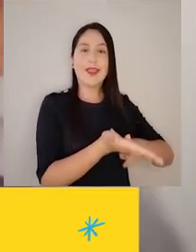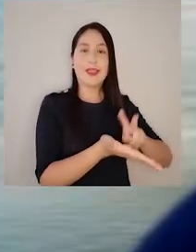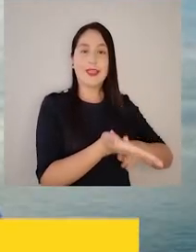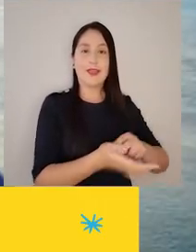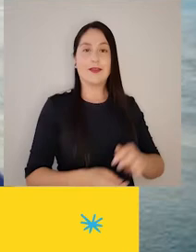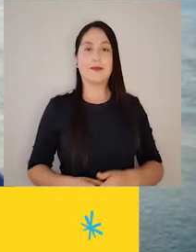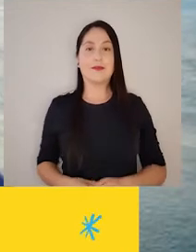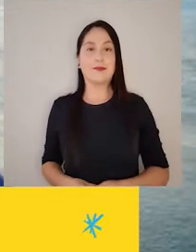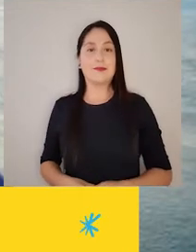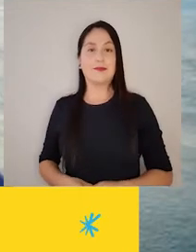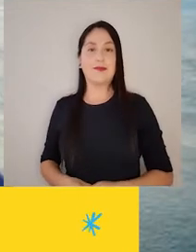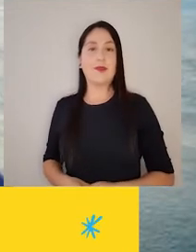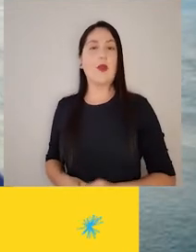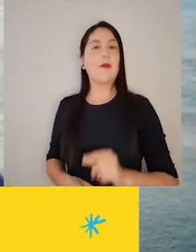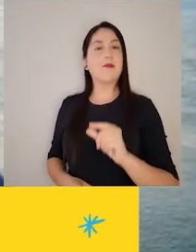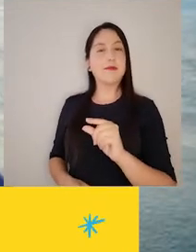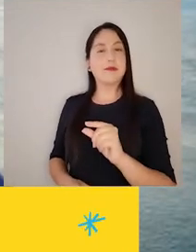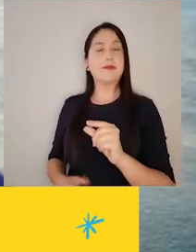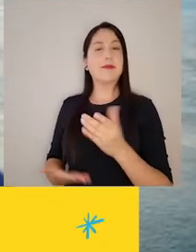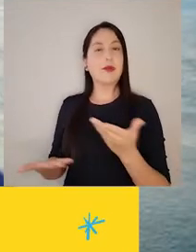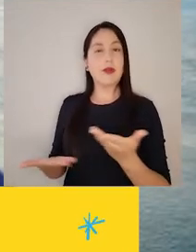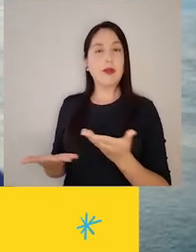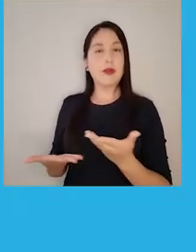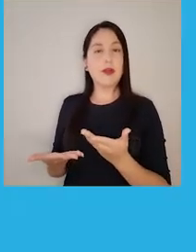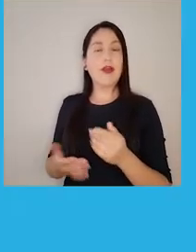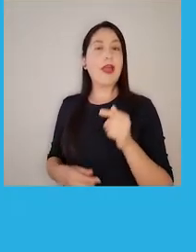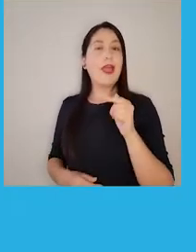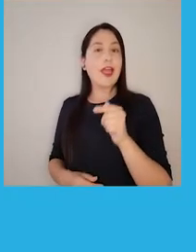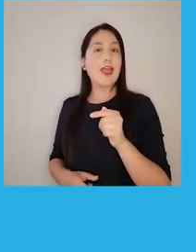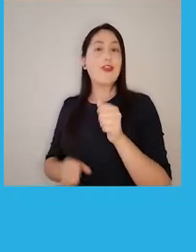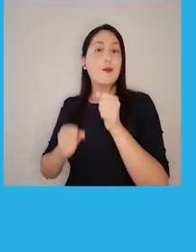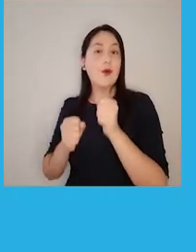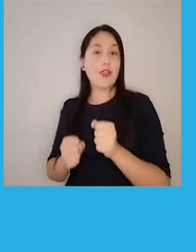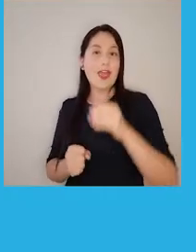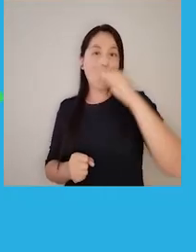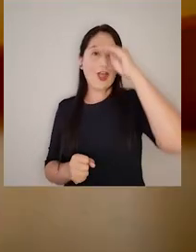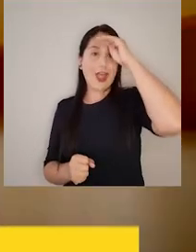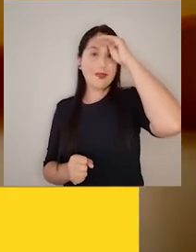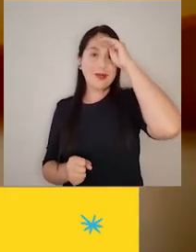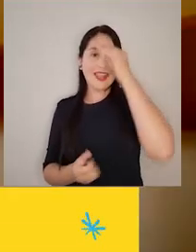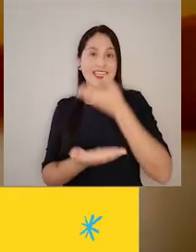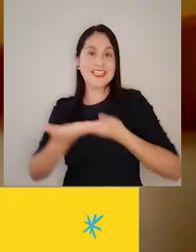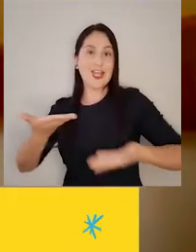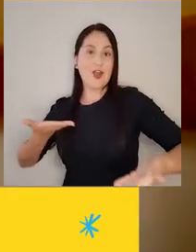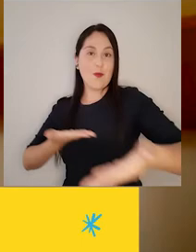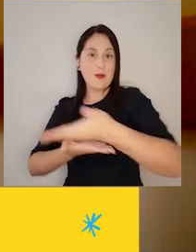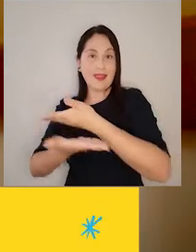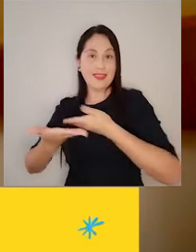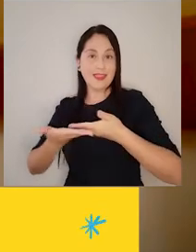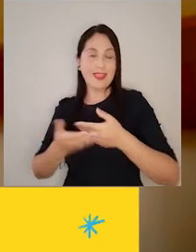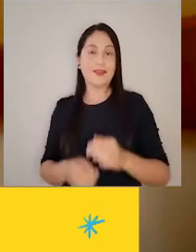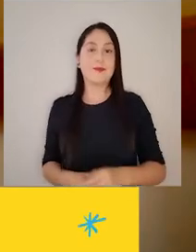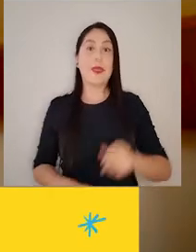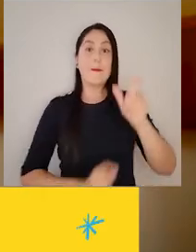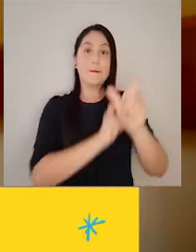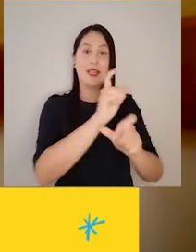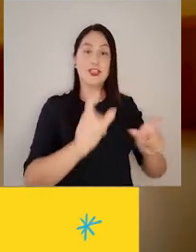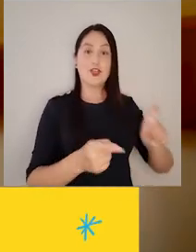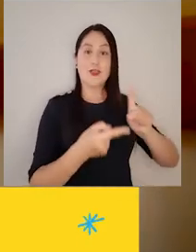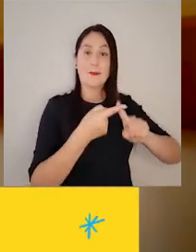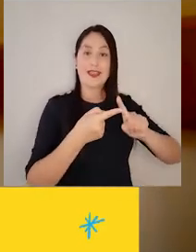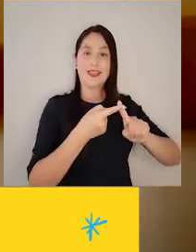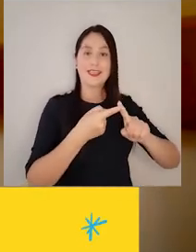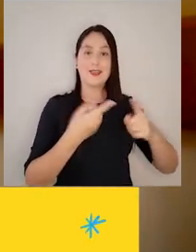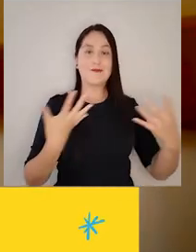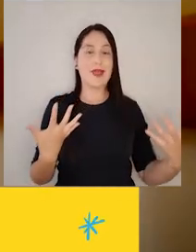verdades. Y un poco tenía que ver con esto de compartir experiencias. Hacer sinergia con los participantes